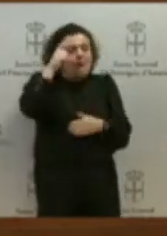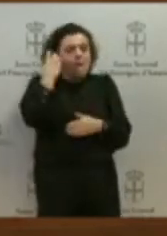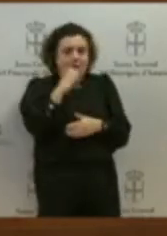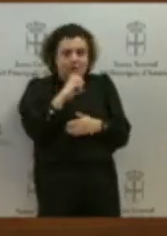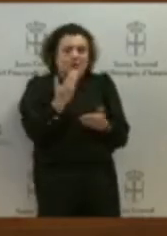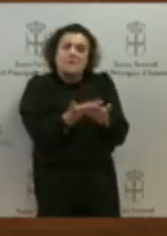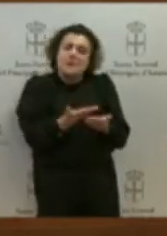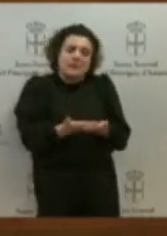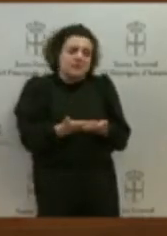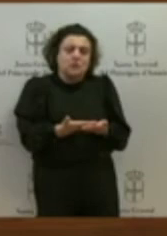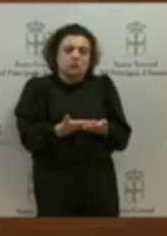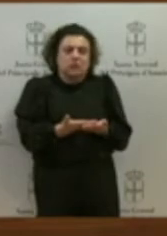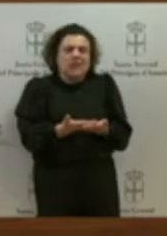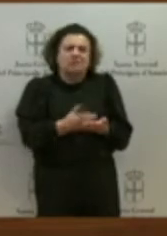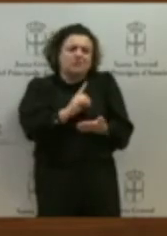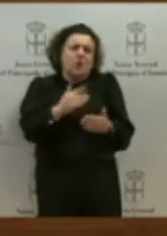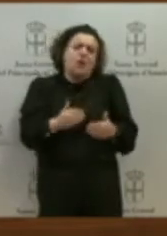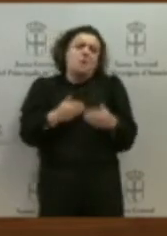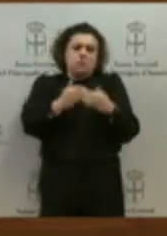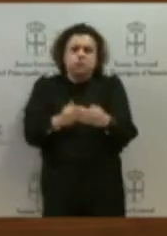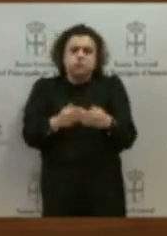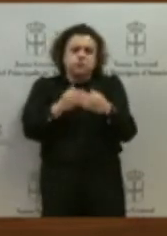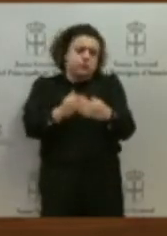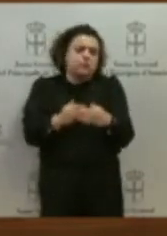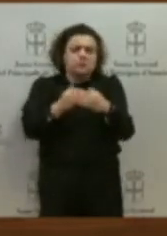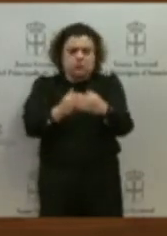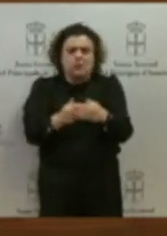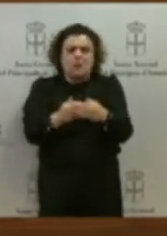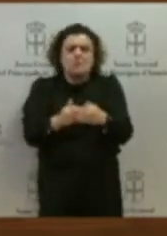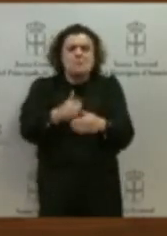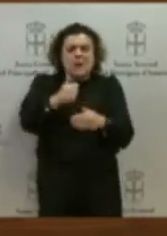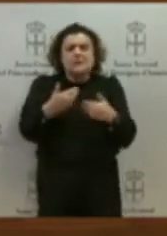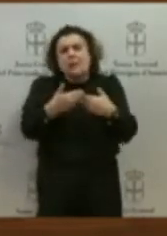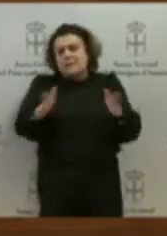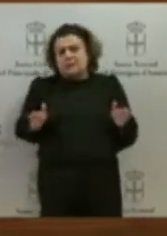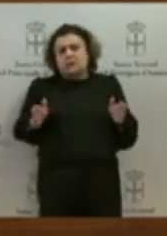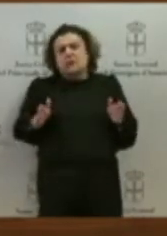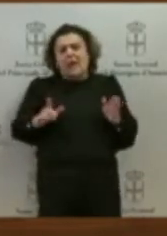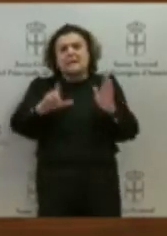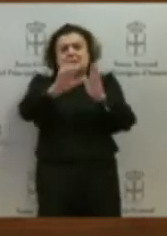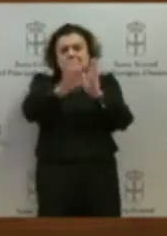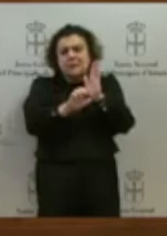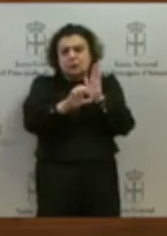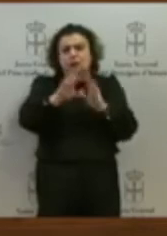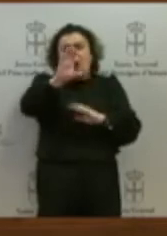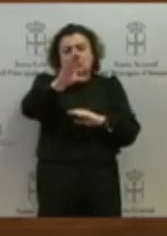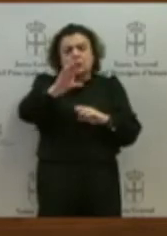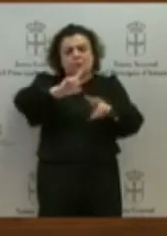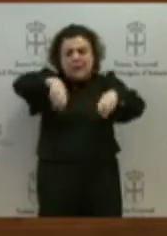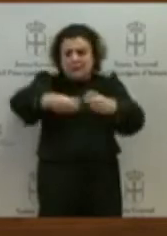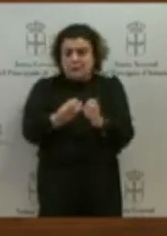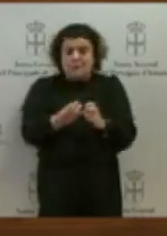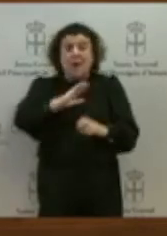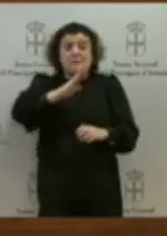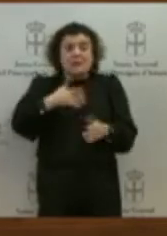día más la apertura de la reforma del Estatuto de Autonomía. Mañana es el día de Asturias y usted tiene un acto oficial donde va a entrar una medalla